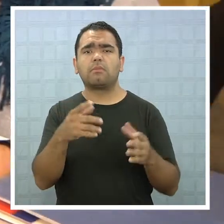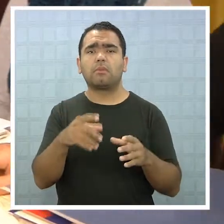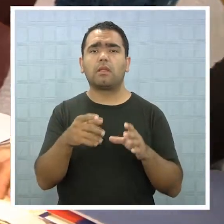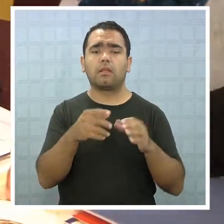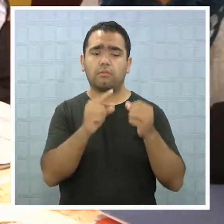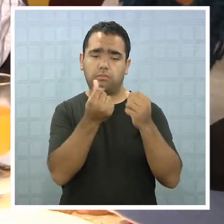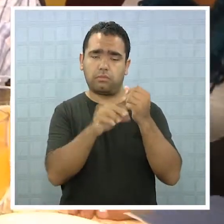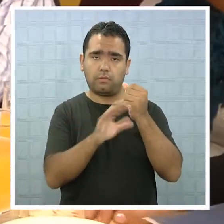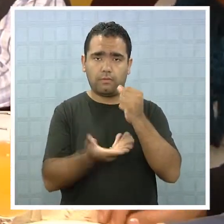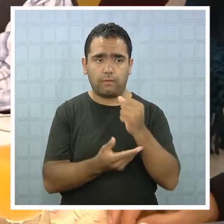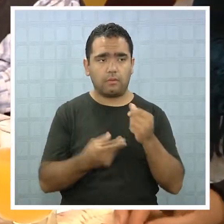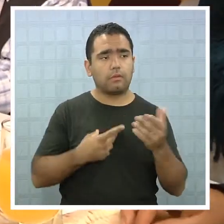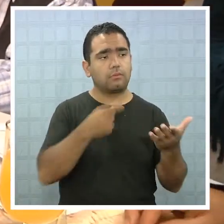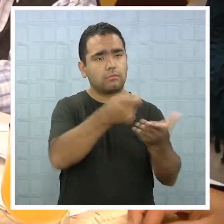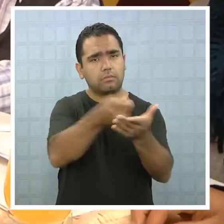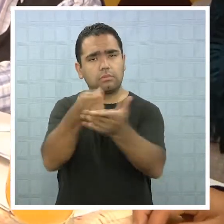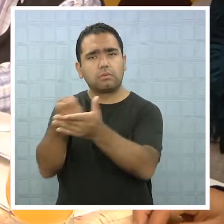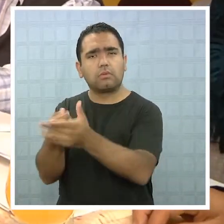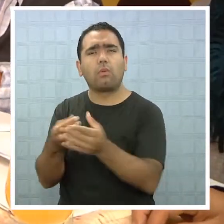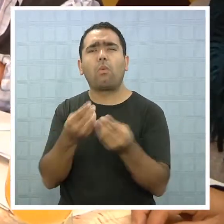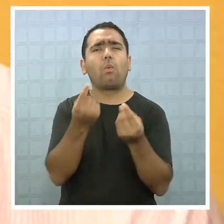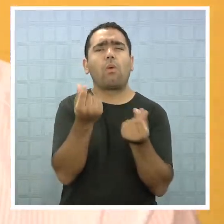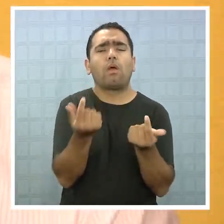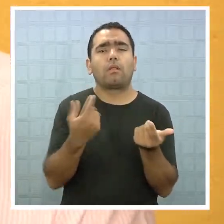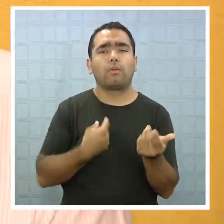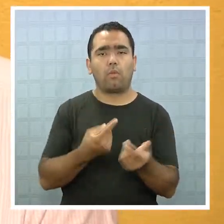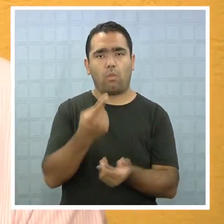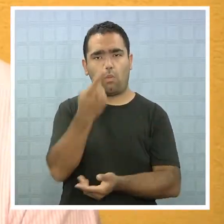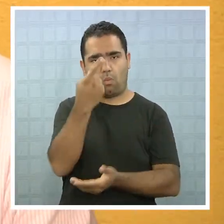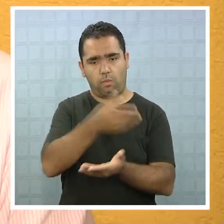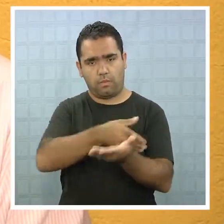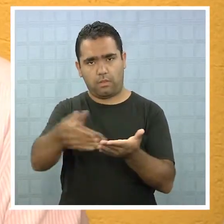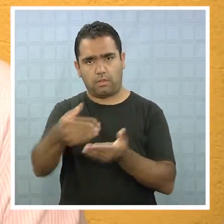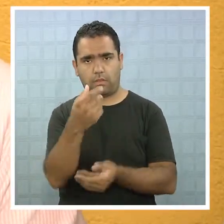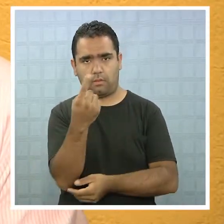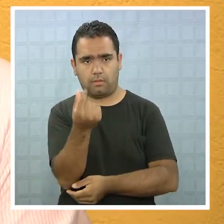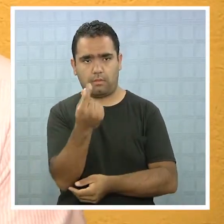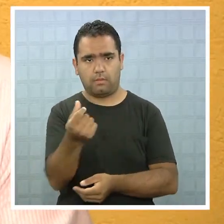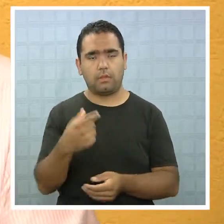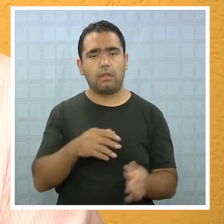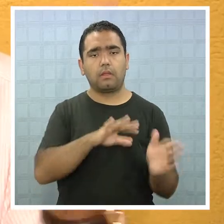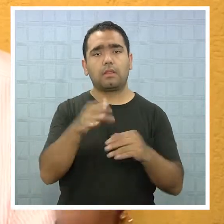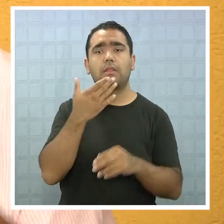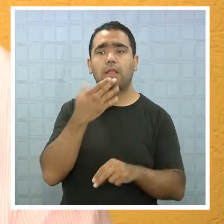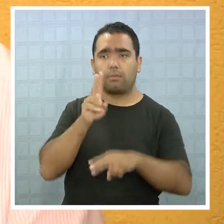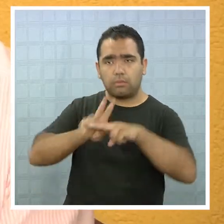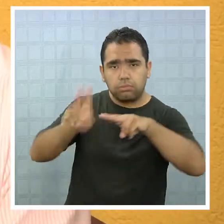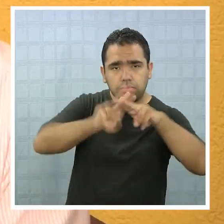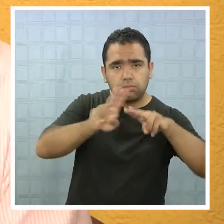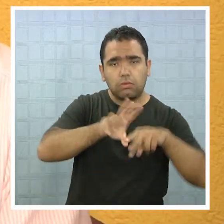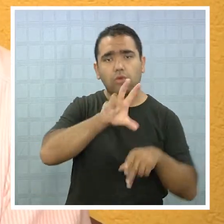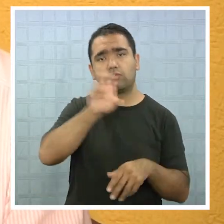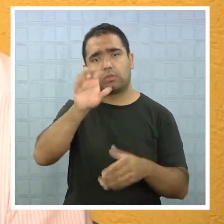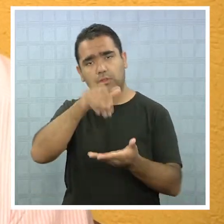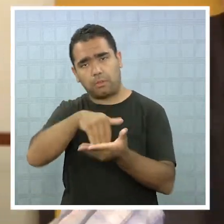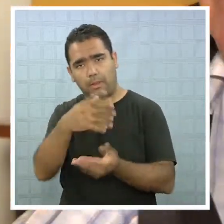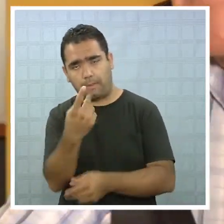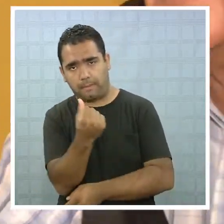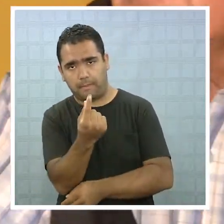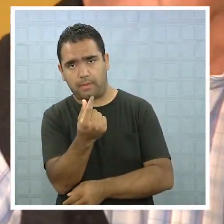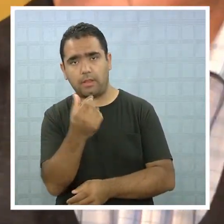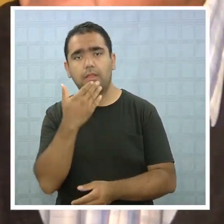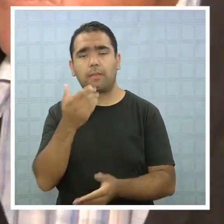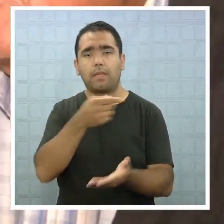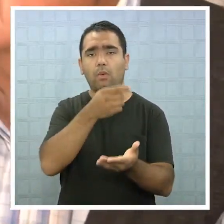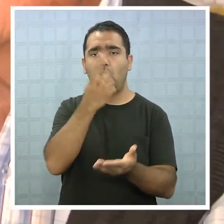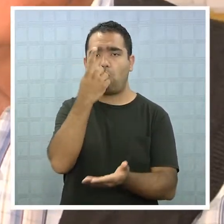máximo de un millón y medio de pesos, o mejoramiento de infraestructura, con recursos por 800.000 pesos para organizaciones